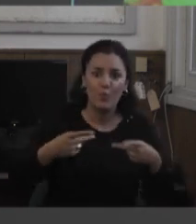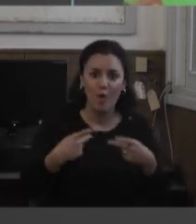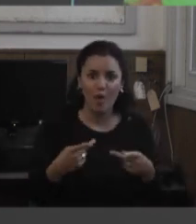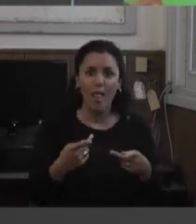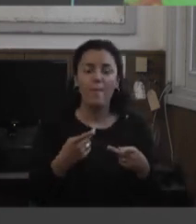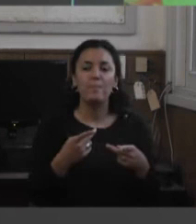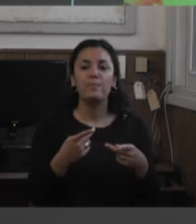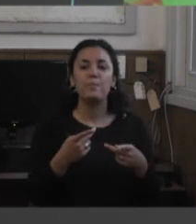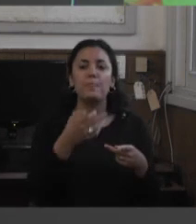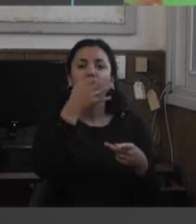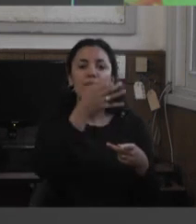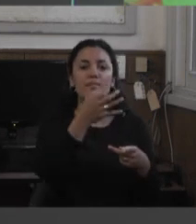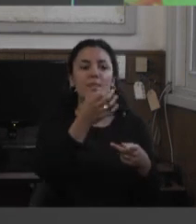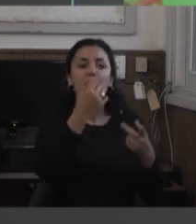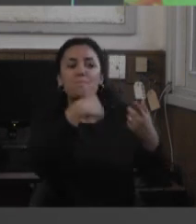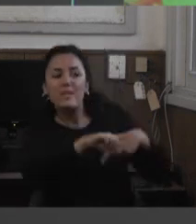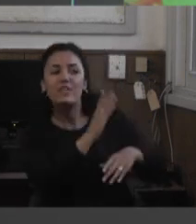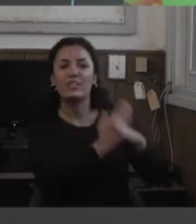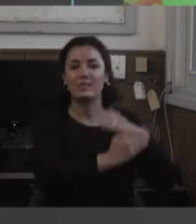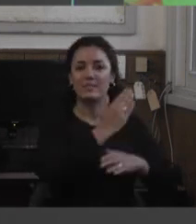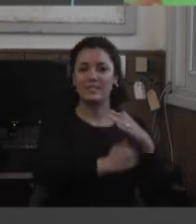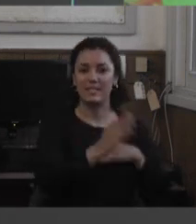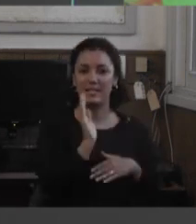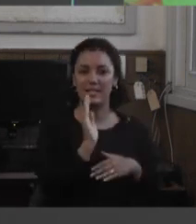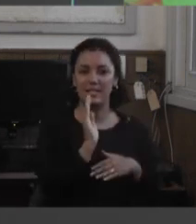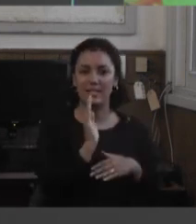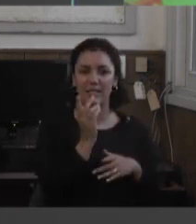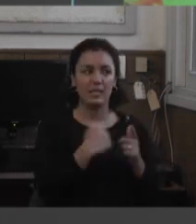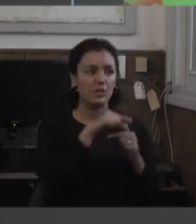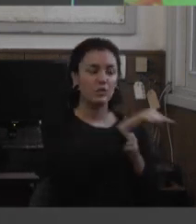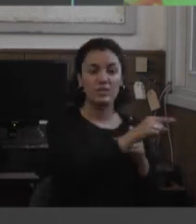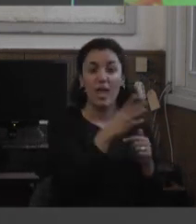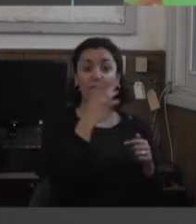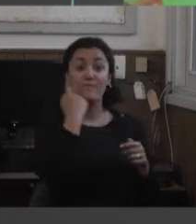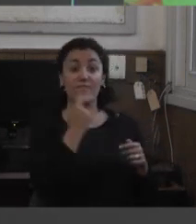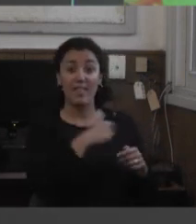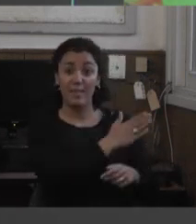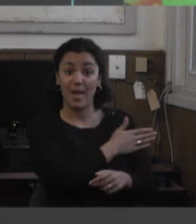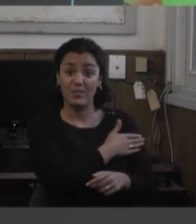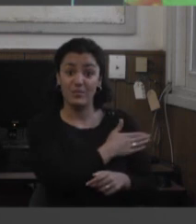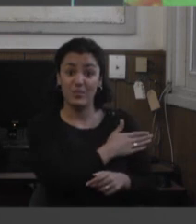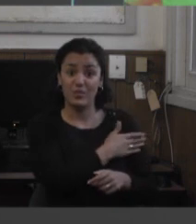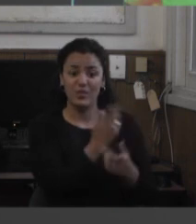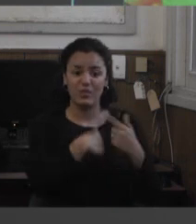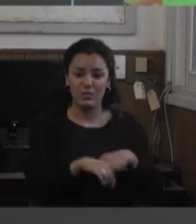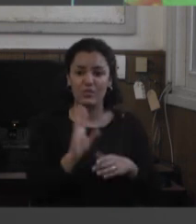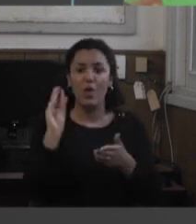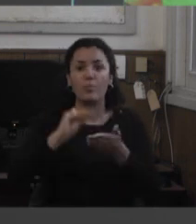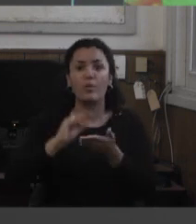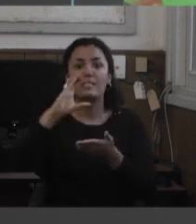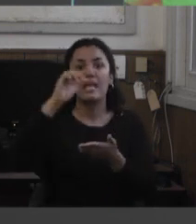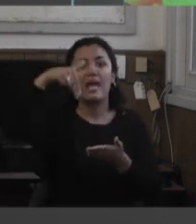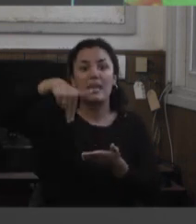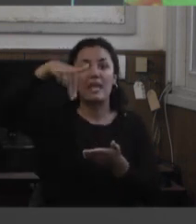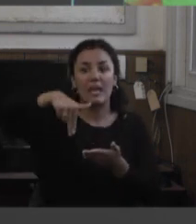una parte del miembro es decir lo pone en otro lugar y el otro es de CNN que dice una joven que vive con estilo